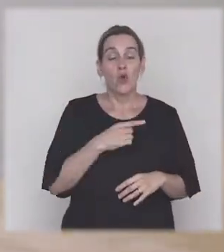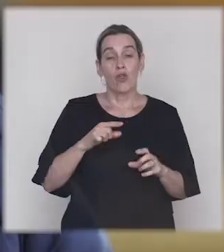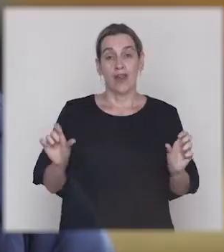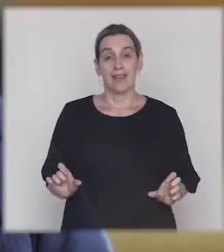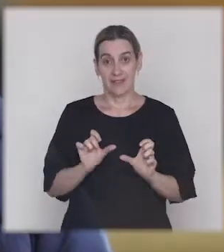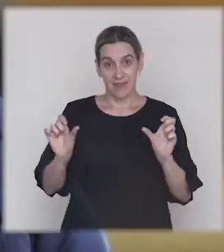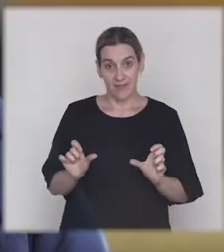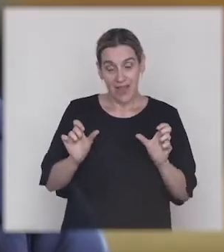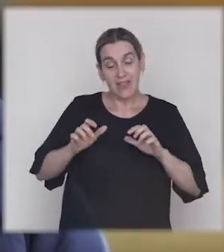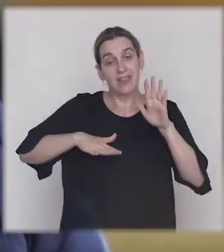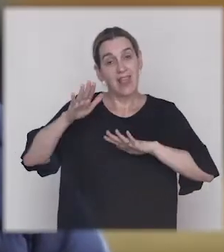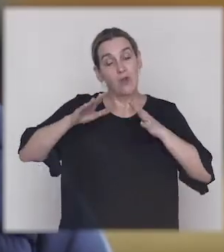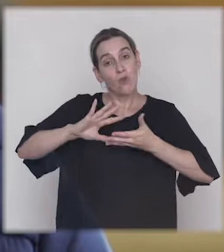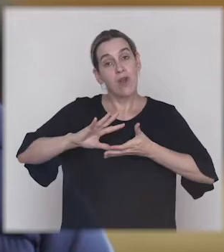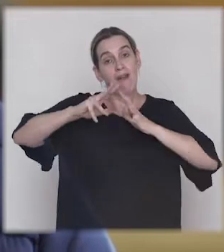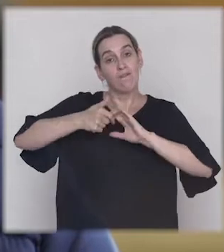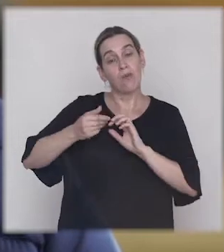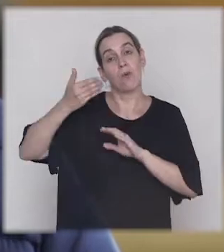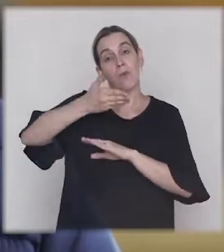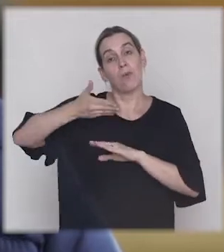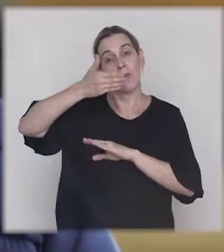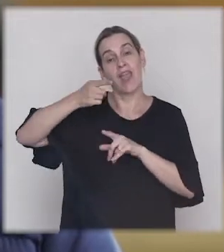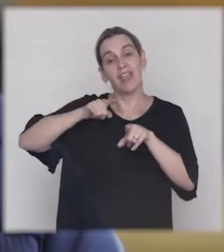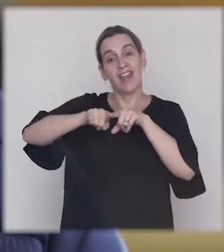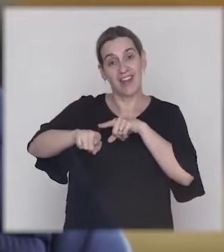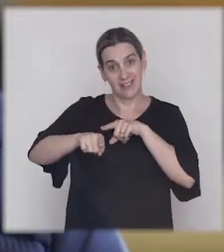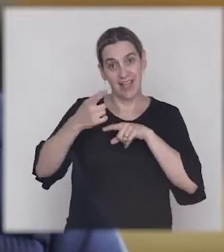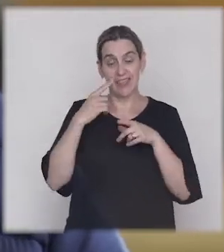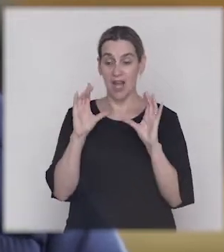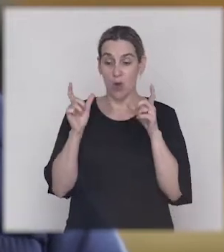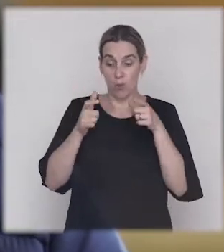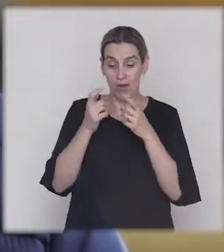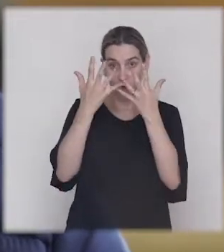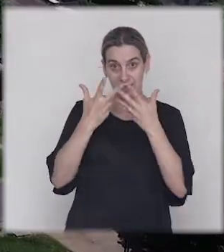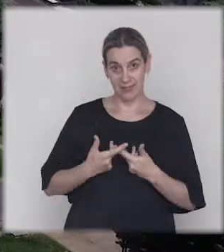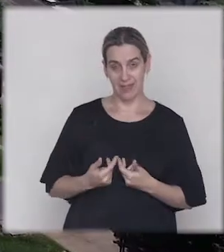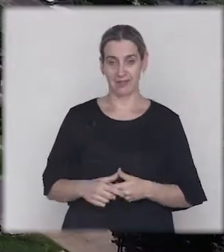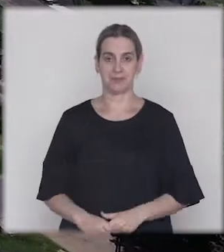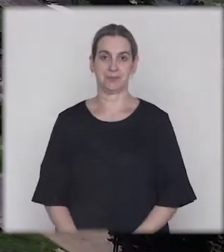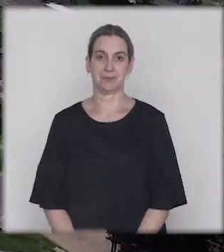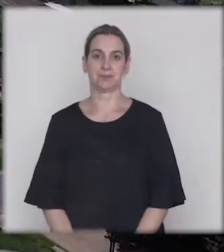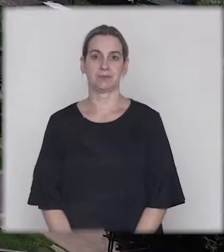actividades tengan, de alguna manera, participación directa de la comunidad organizada.